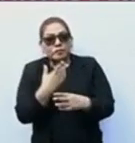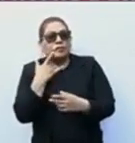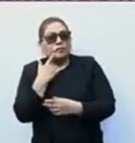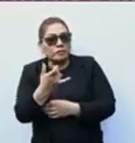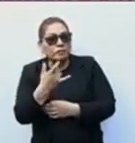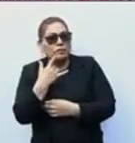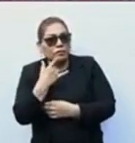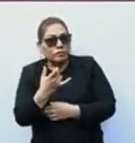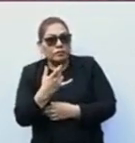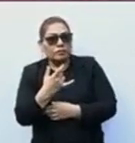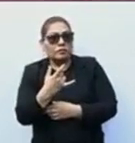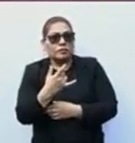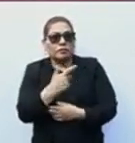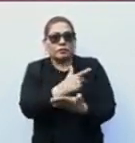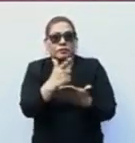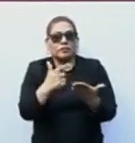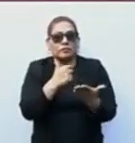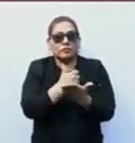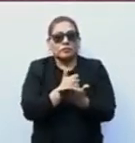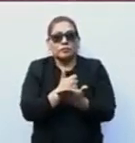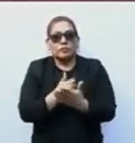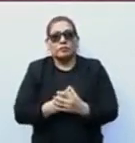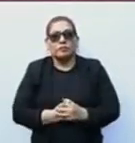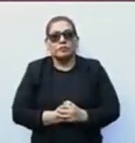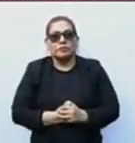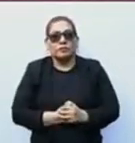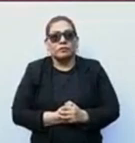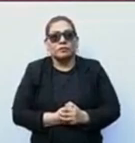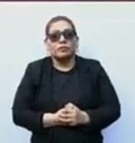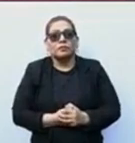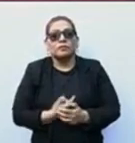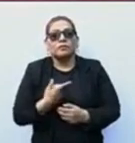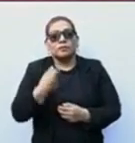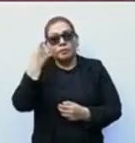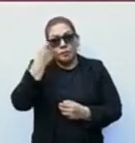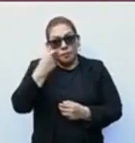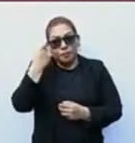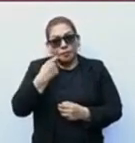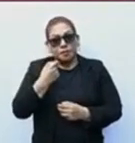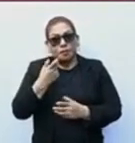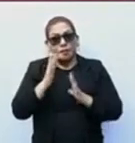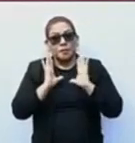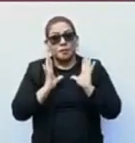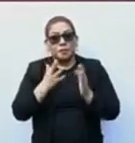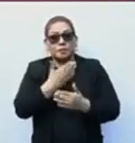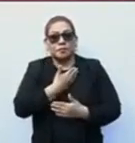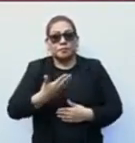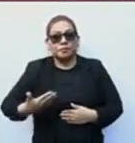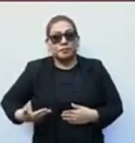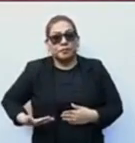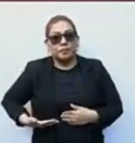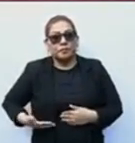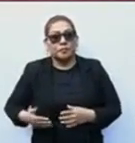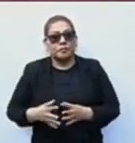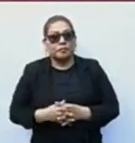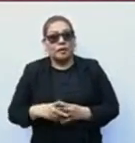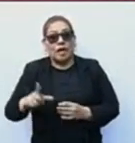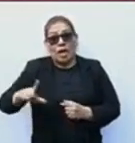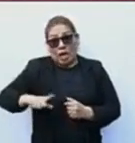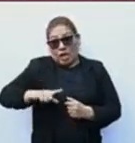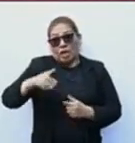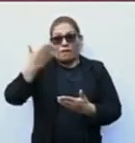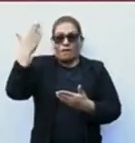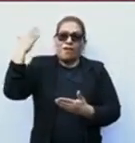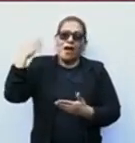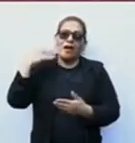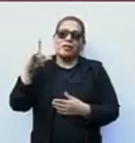de los ciudadanos de la capital, esta pensión se hizo cuando el presidente fue jefe de gobierno. Y en